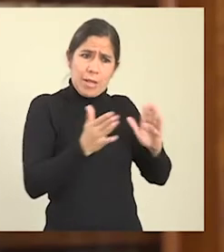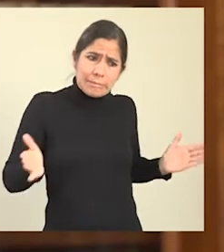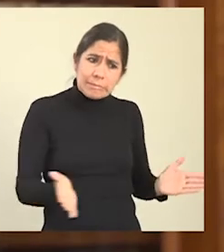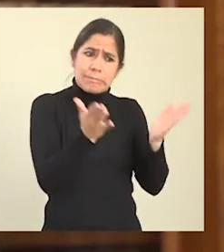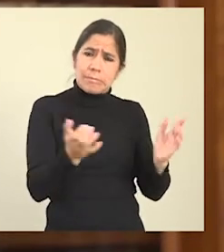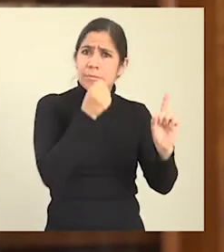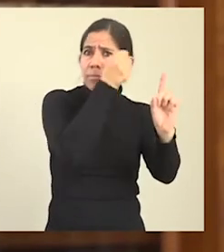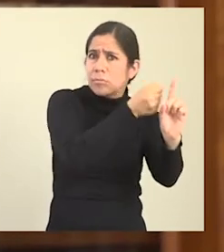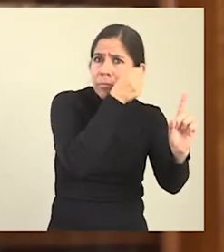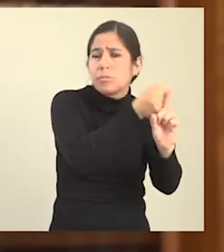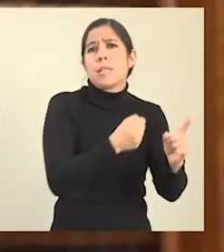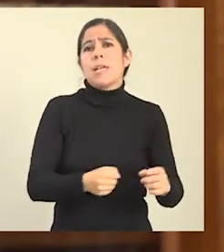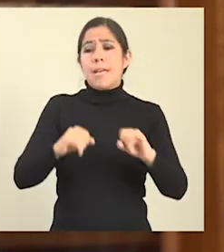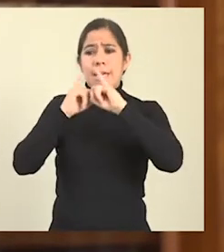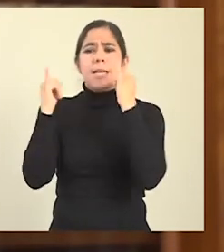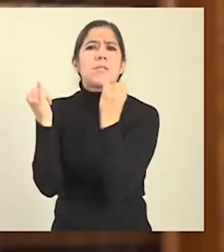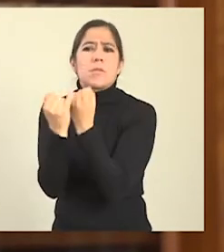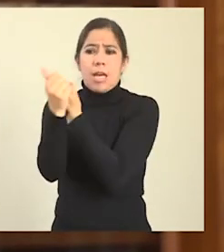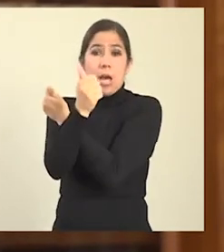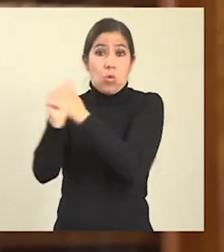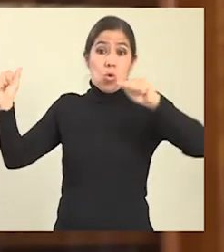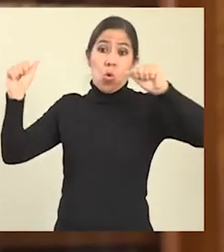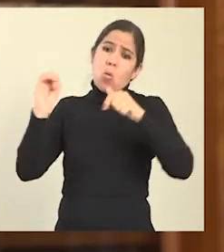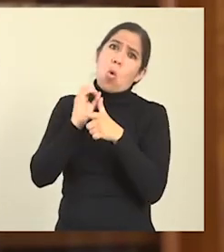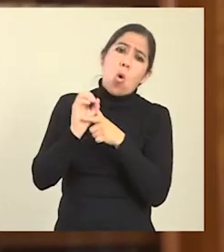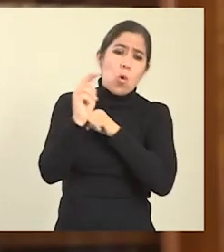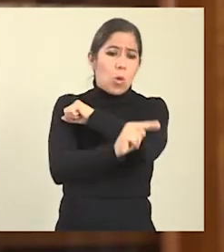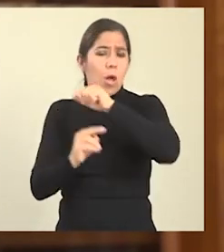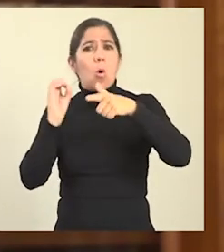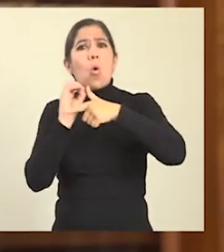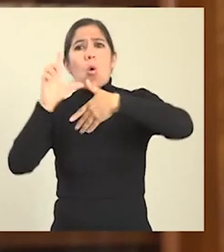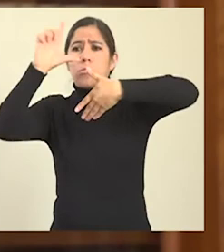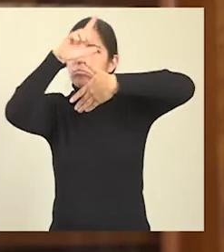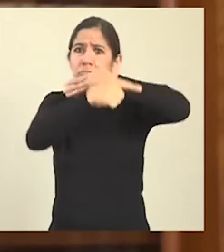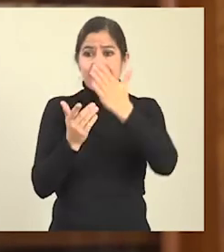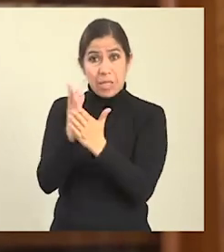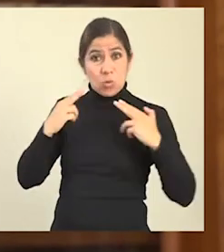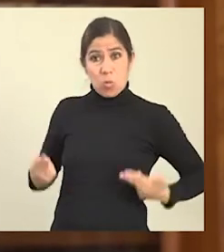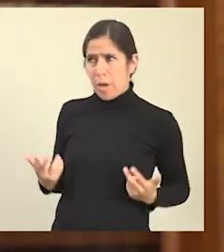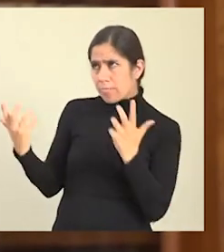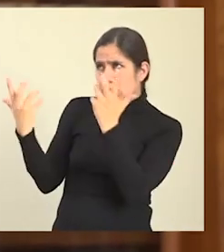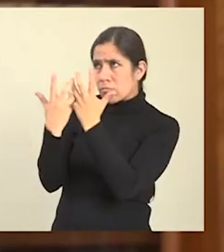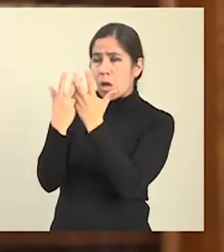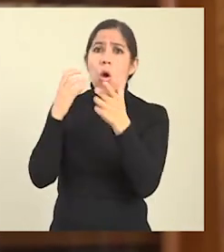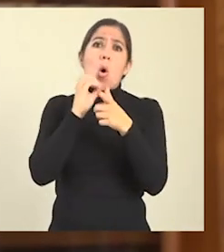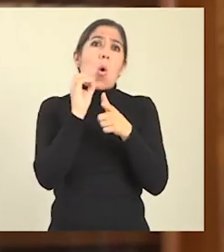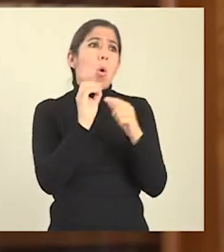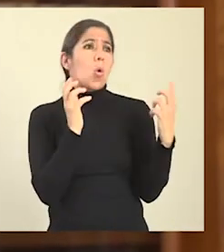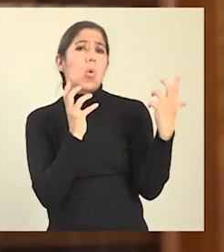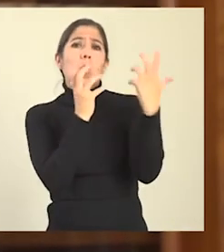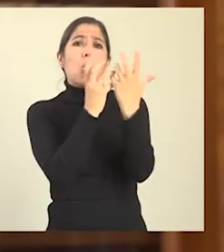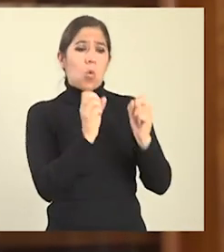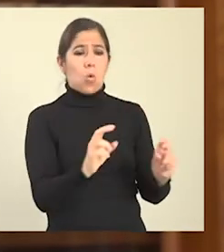idiomas originarios. Fortalecer la cooperación con instituciones autónomas, nacionales y regionales de derechos humanos, así como